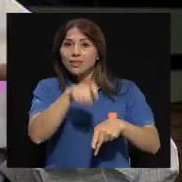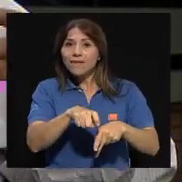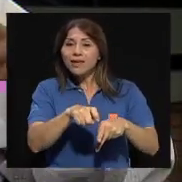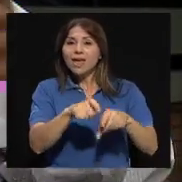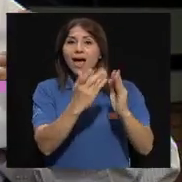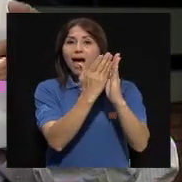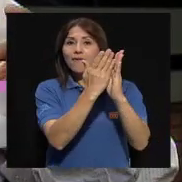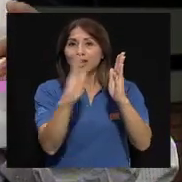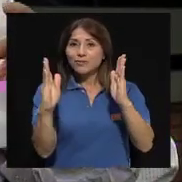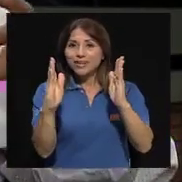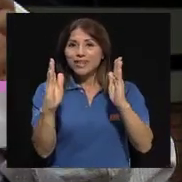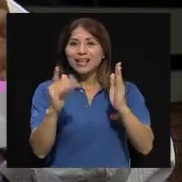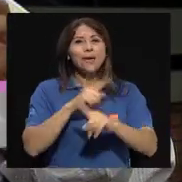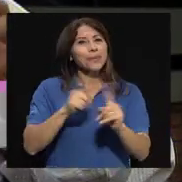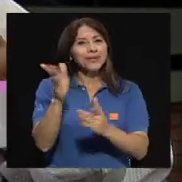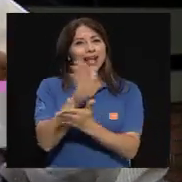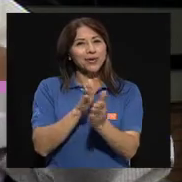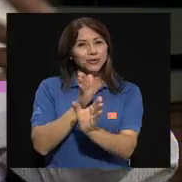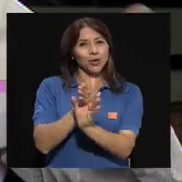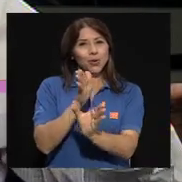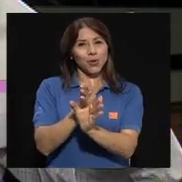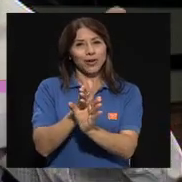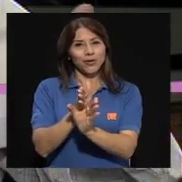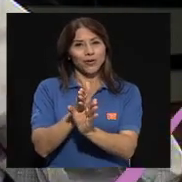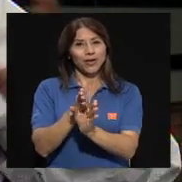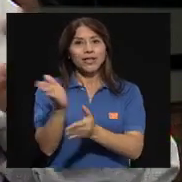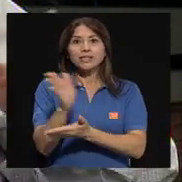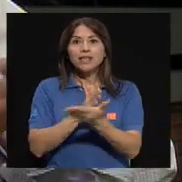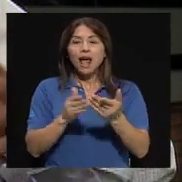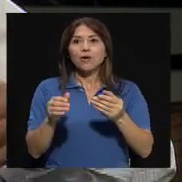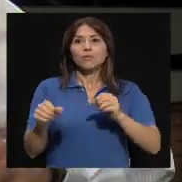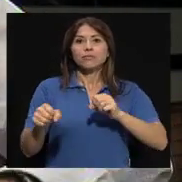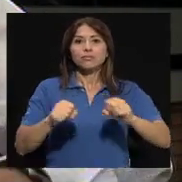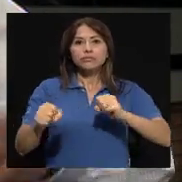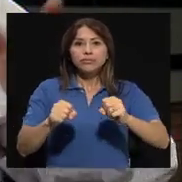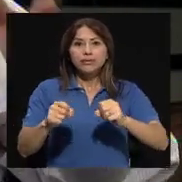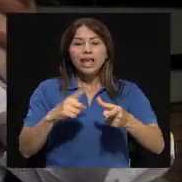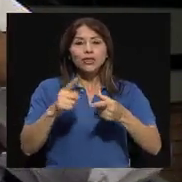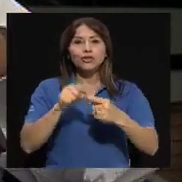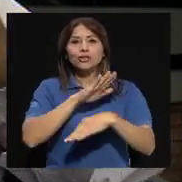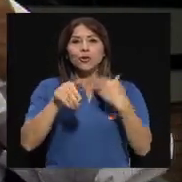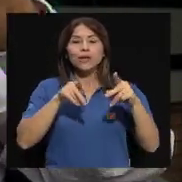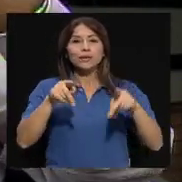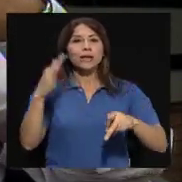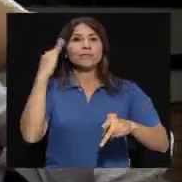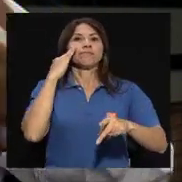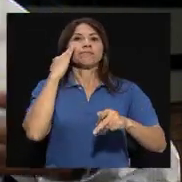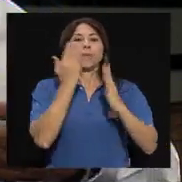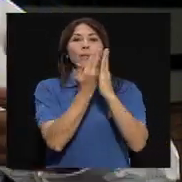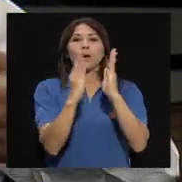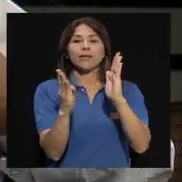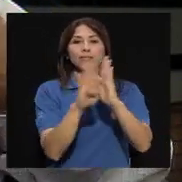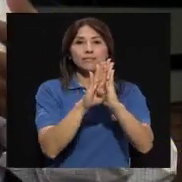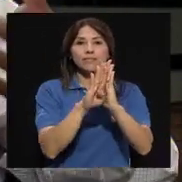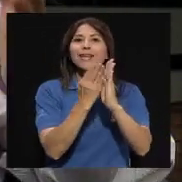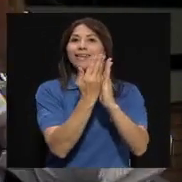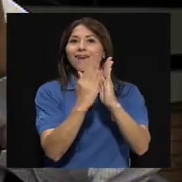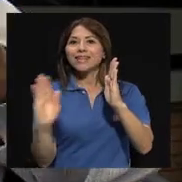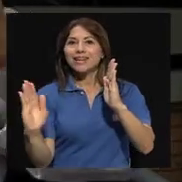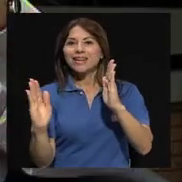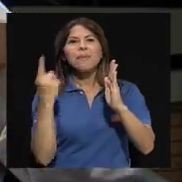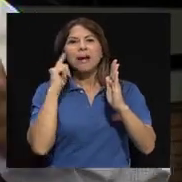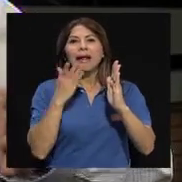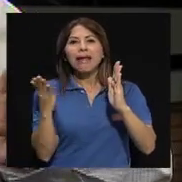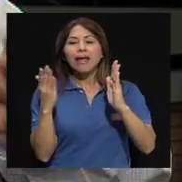efecto psicológico cuando tiembla, estar en alerta amarilla, por ejemplo, y abrir las puertas. ¿Para qué? Para que la persona en un hospital, por ejemplo, o una casa,